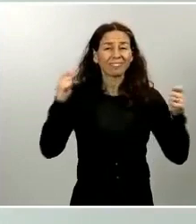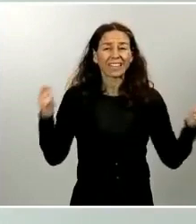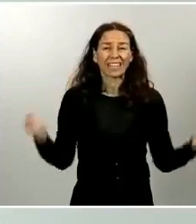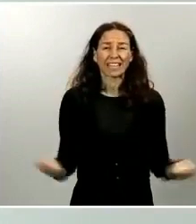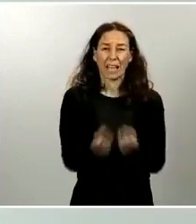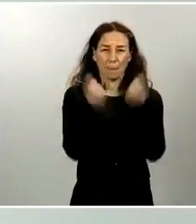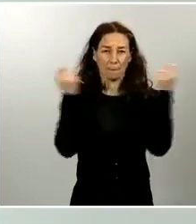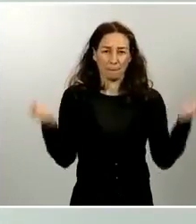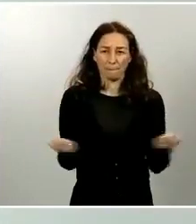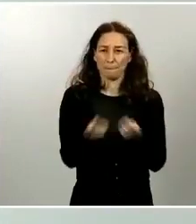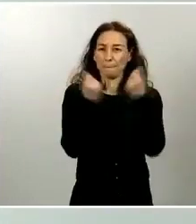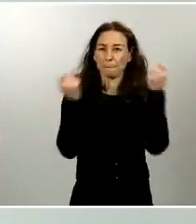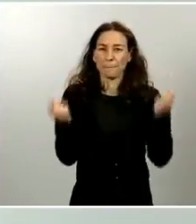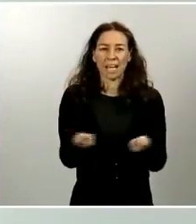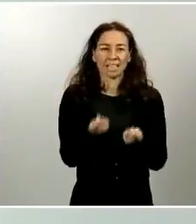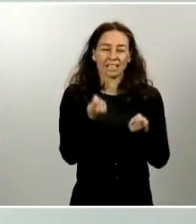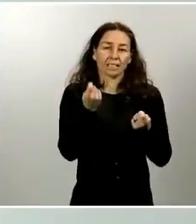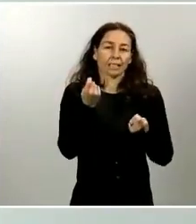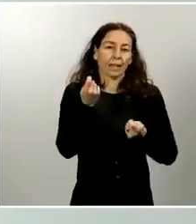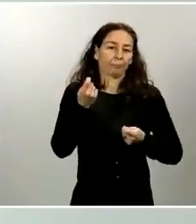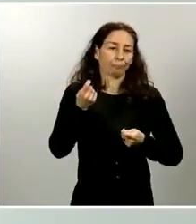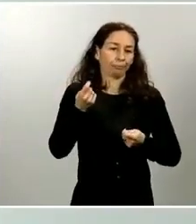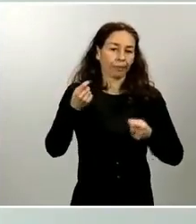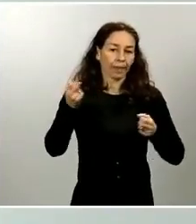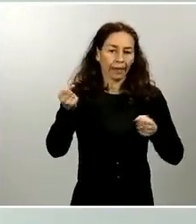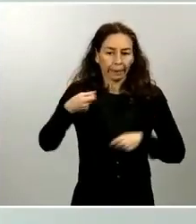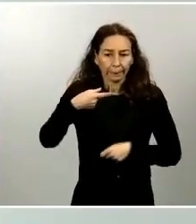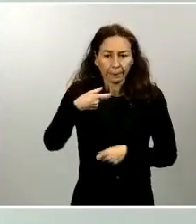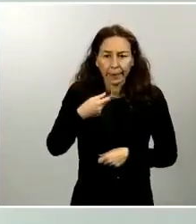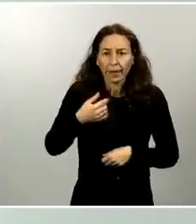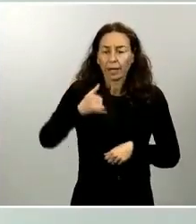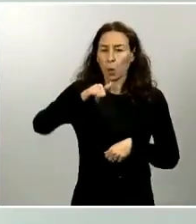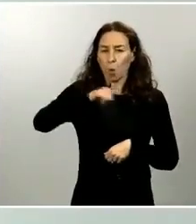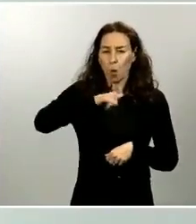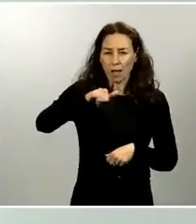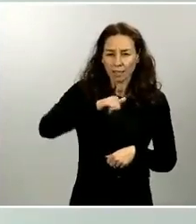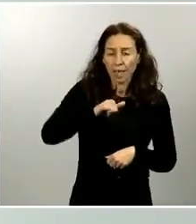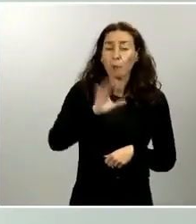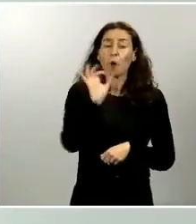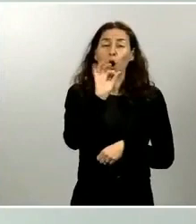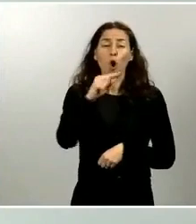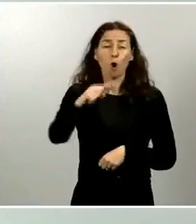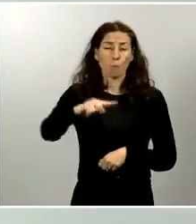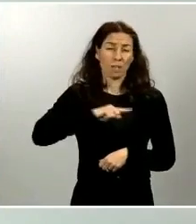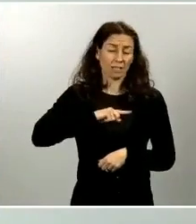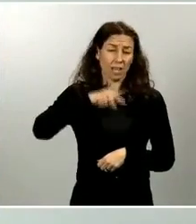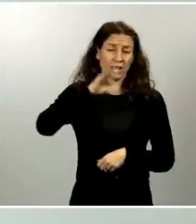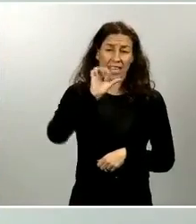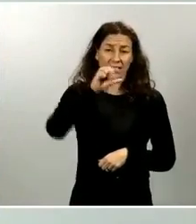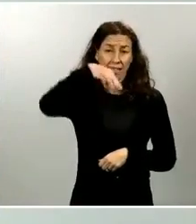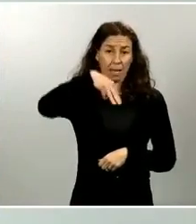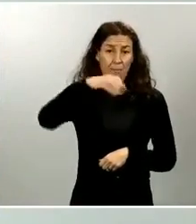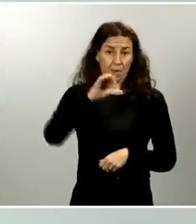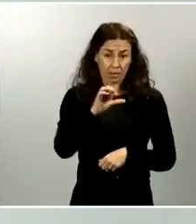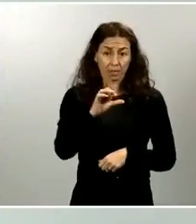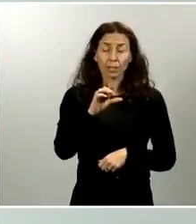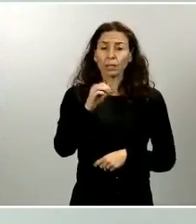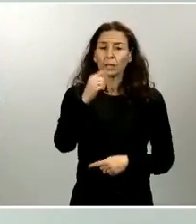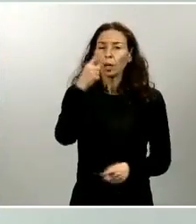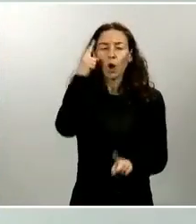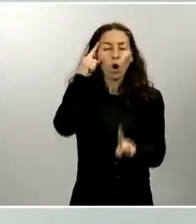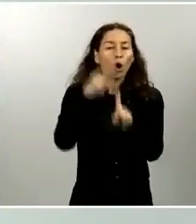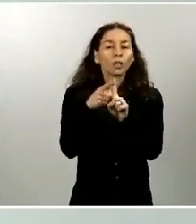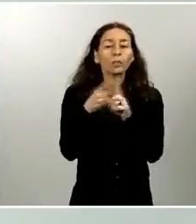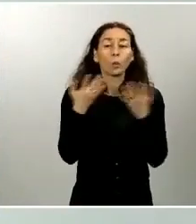través del correo electrónico, de WhatsApp o simplemente mensajes SMS y que solo buscan obtener los datos bancarios